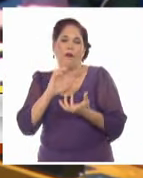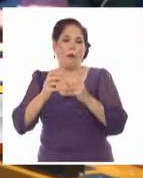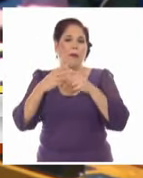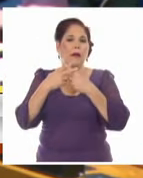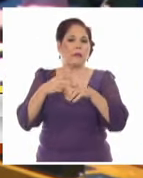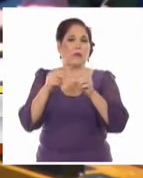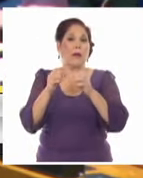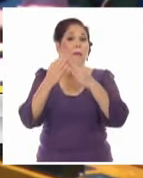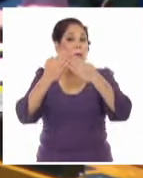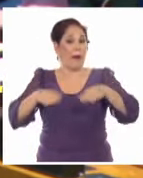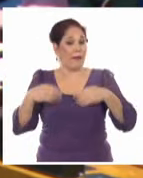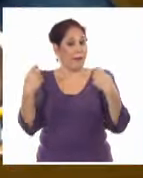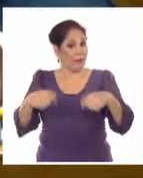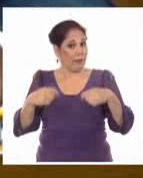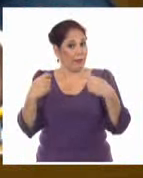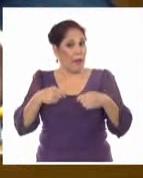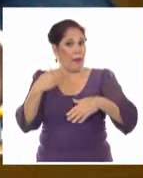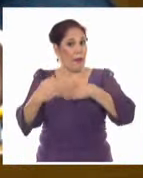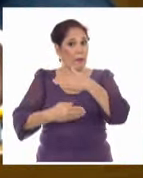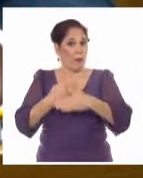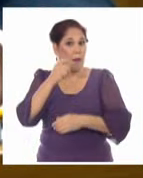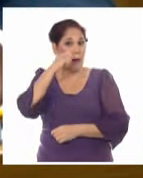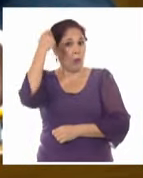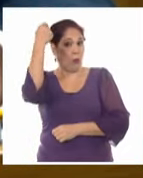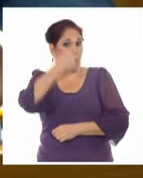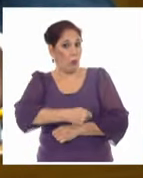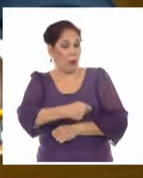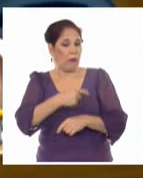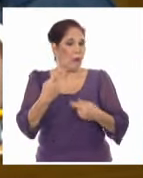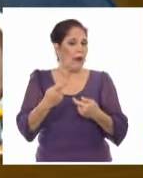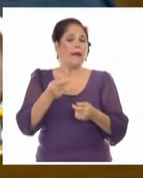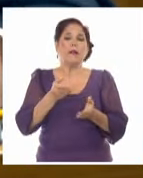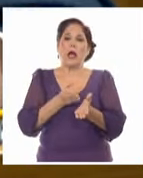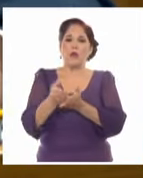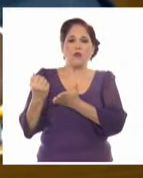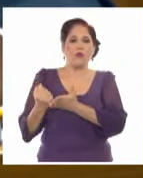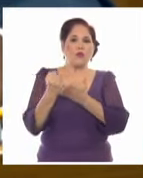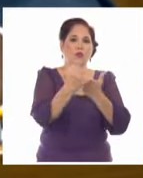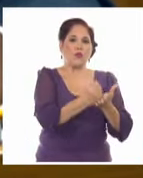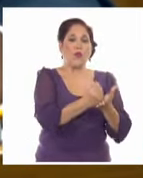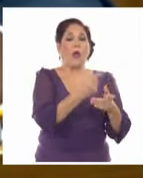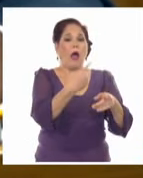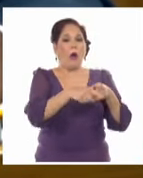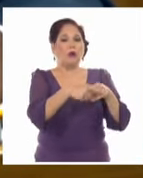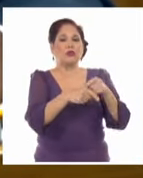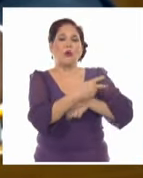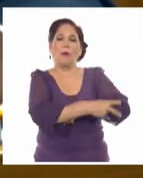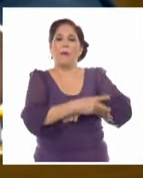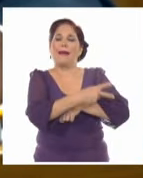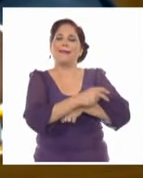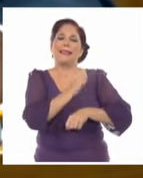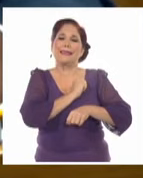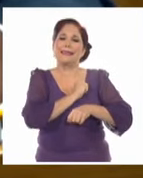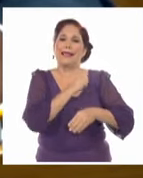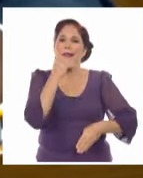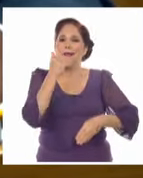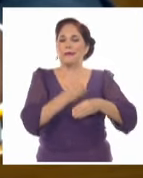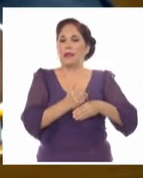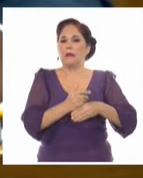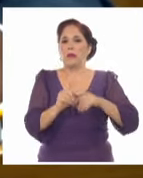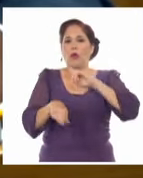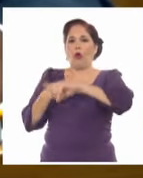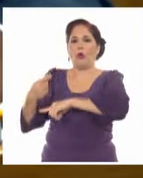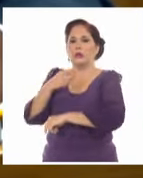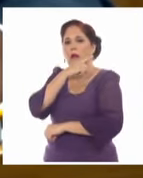pacíficamente la crisis ucraniana es el continuo apoyo de Occidente que persigue ocasionarle una derrota estratégica a